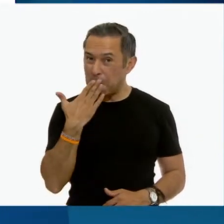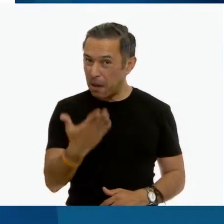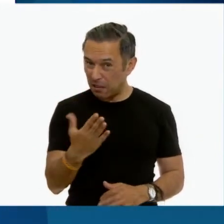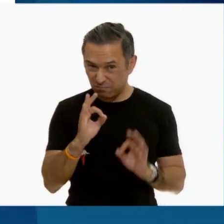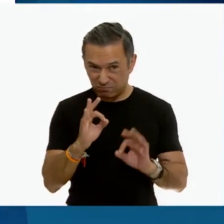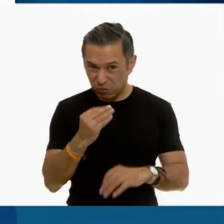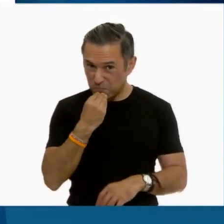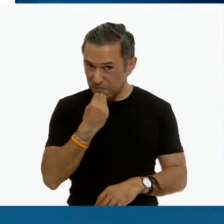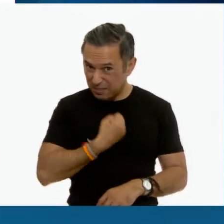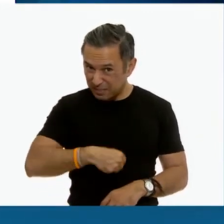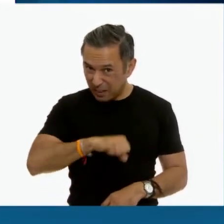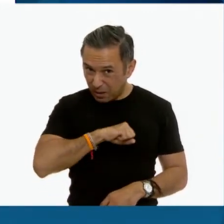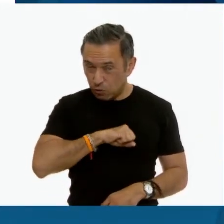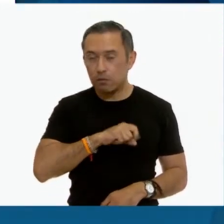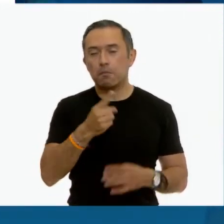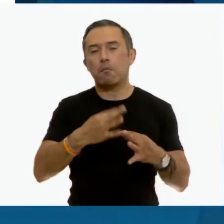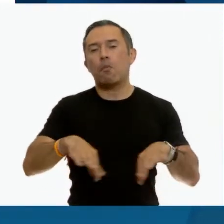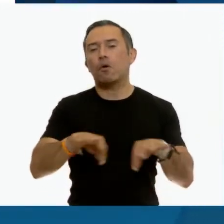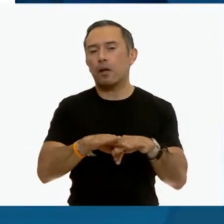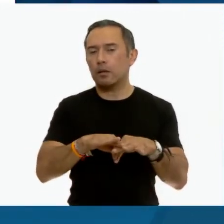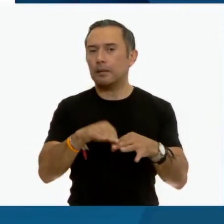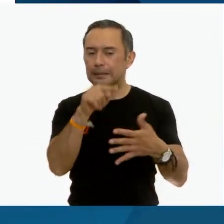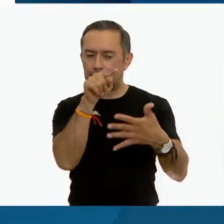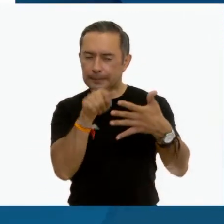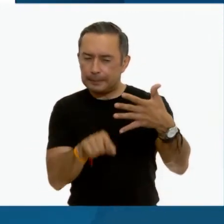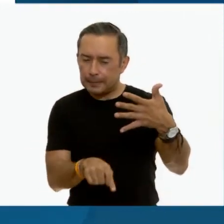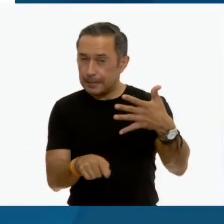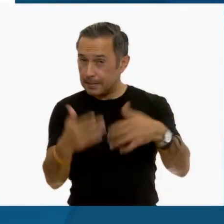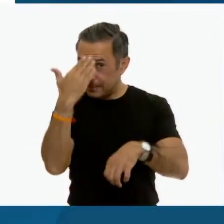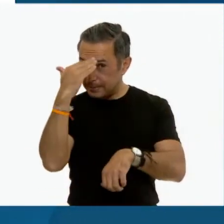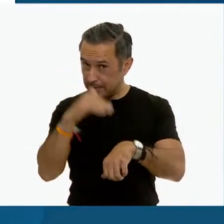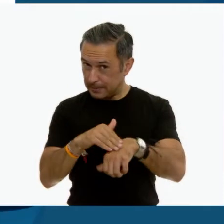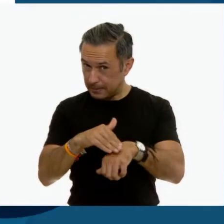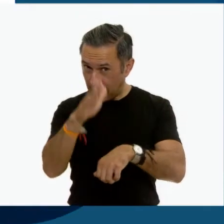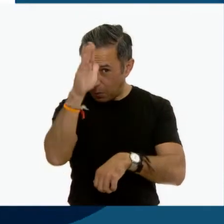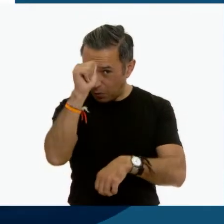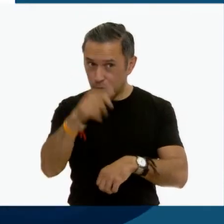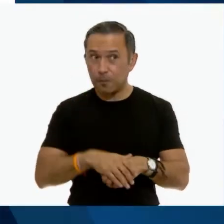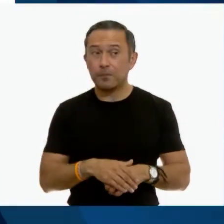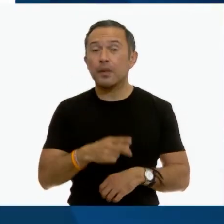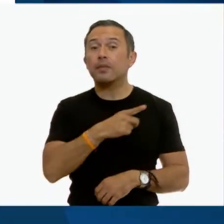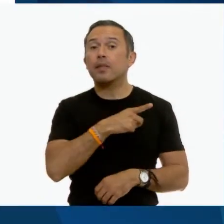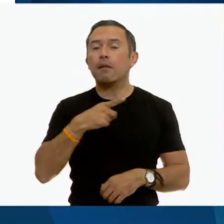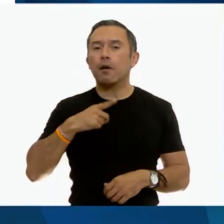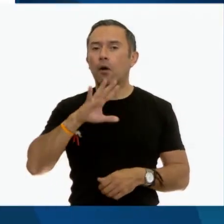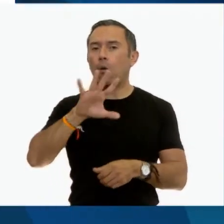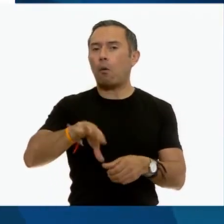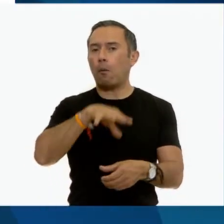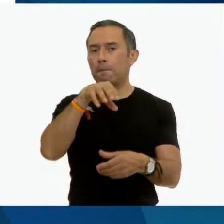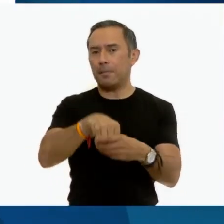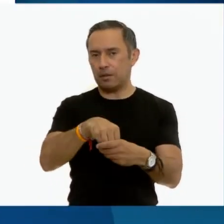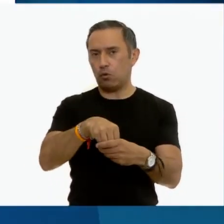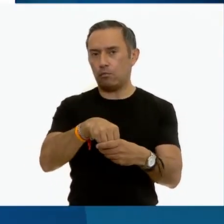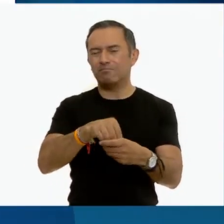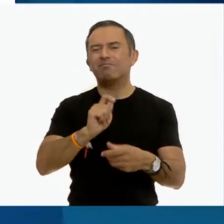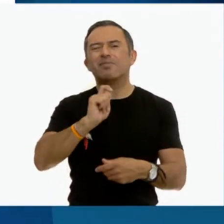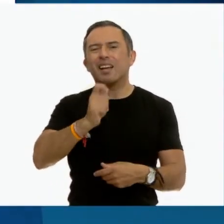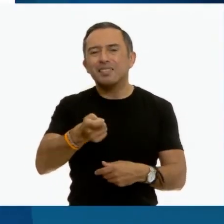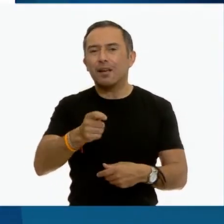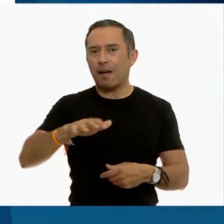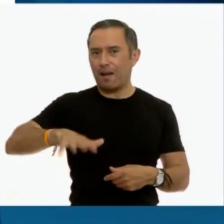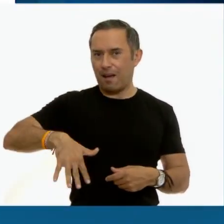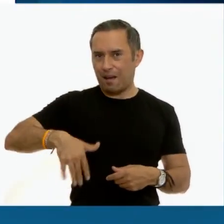en cuenta las siguientes características. Debe de ser completa, es decir, que incluya alimentos de los grupos